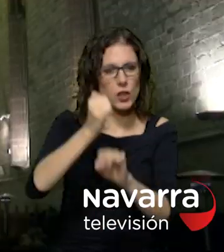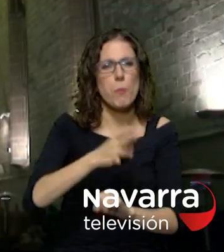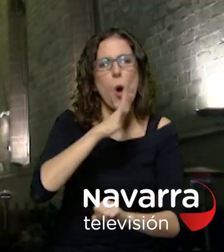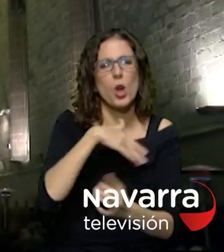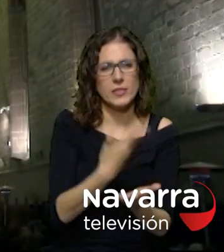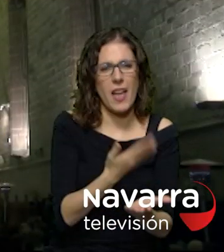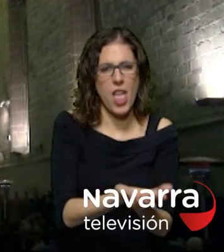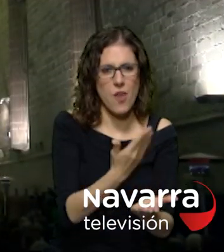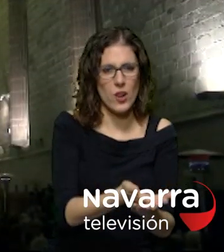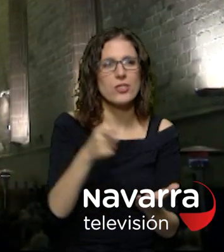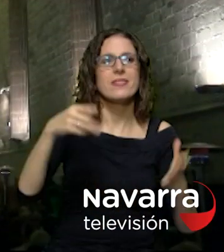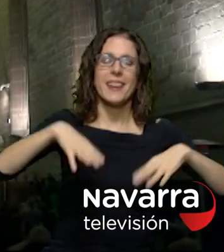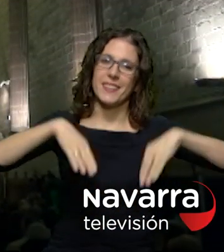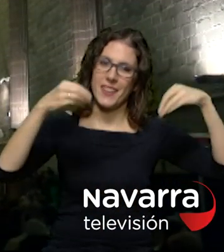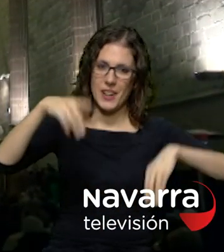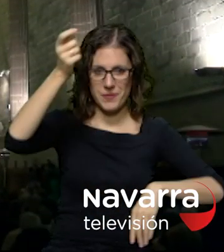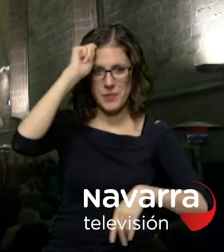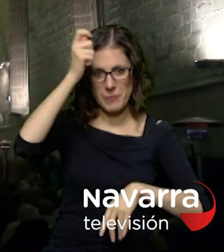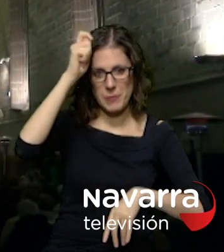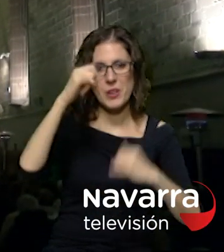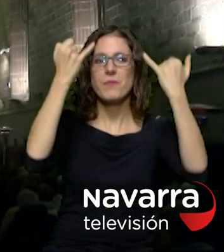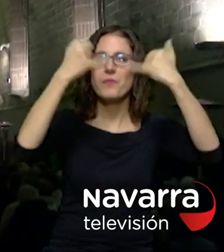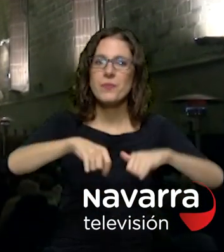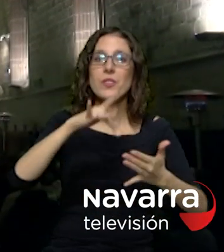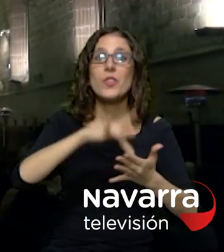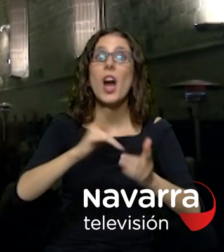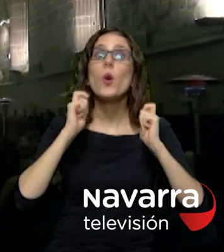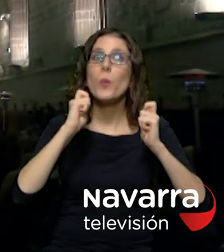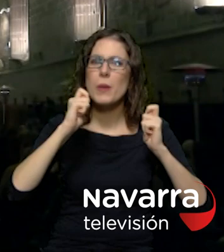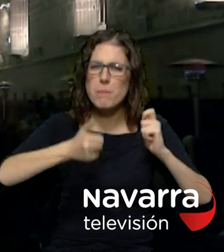para celebrar este aniversario y que cumplan muchos más